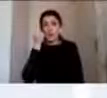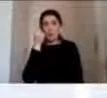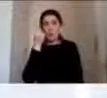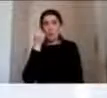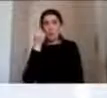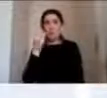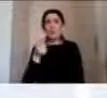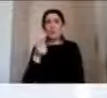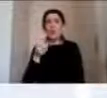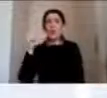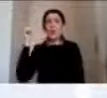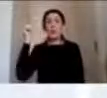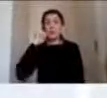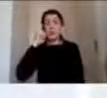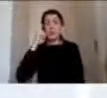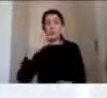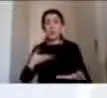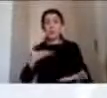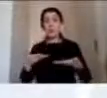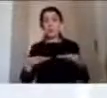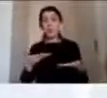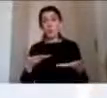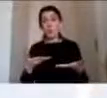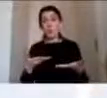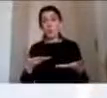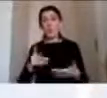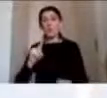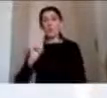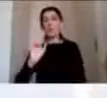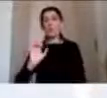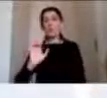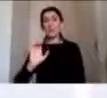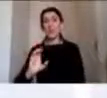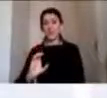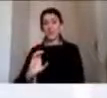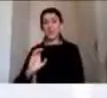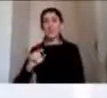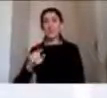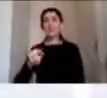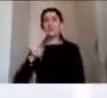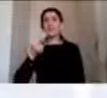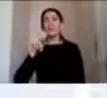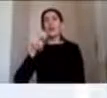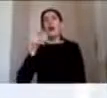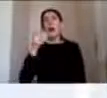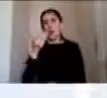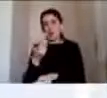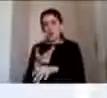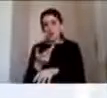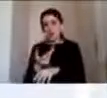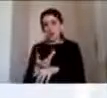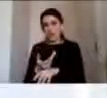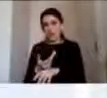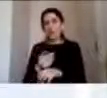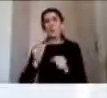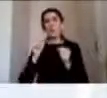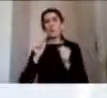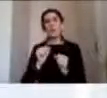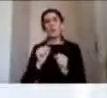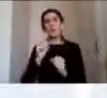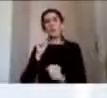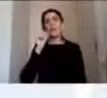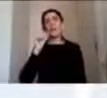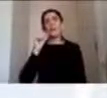cognitivas y conductuales tempranas en un teca infantil están un poco más establecidas y que pueden incluir dificultades a nivel de atención